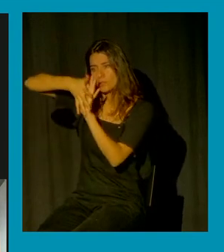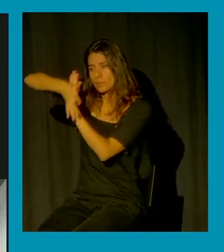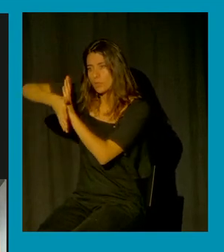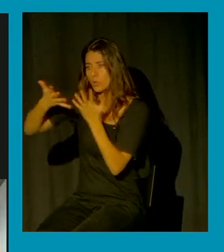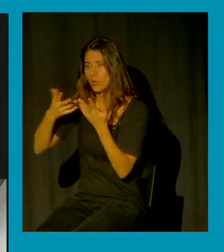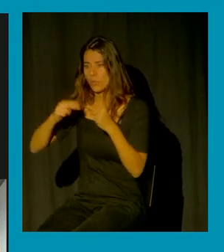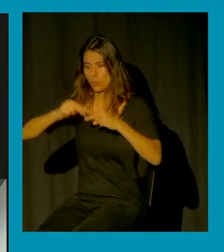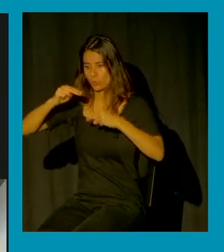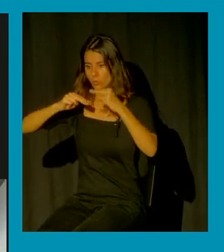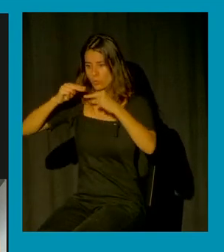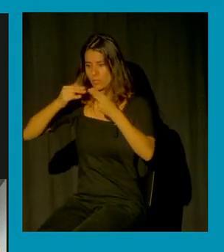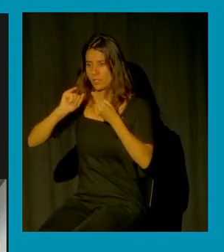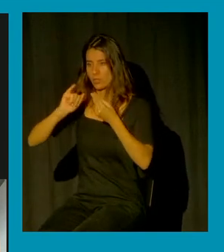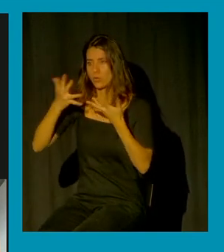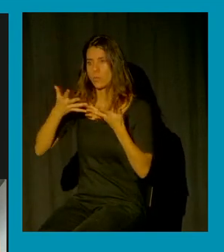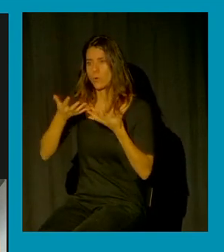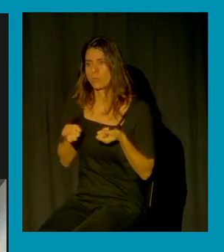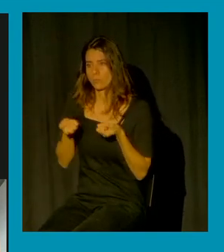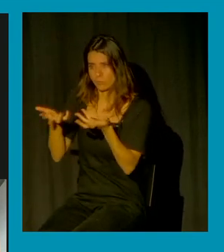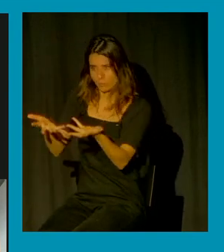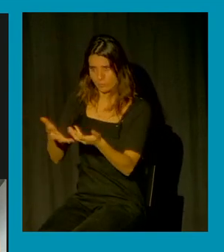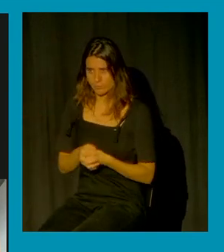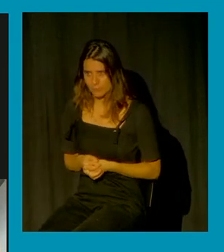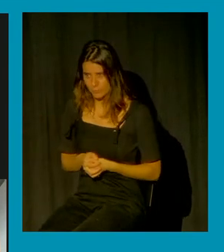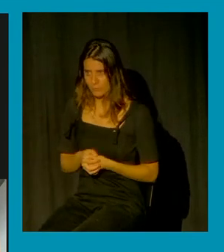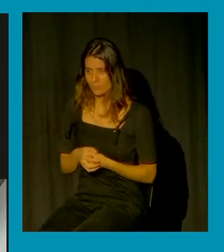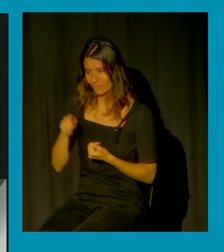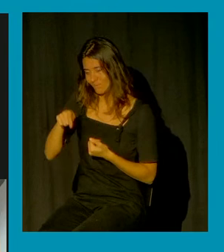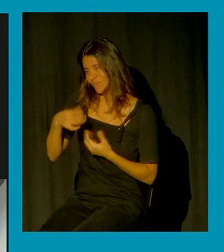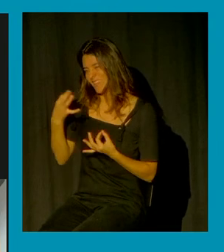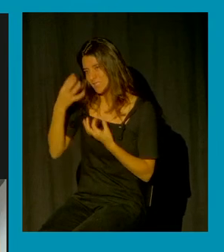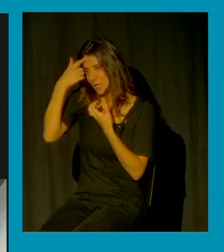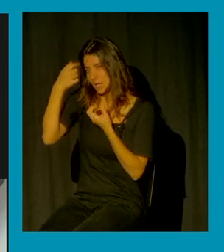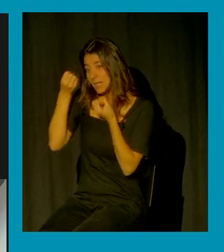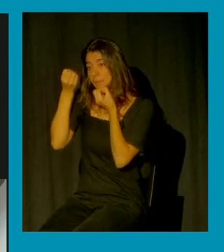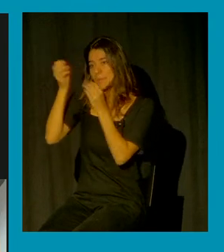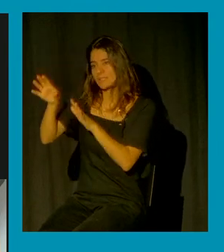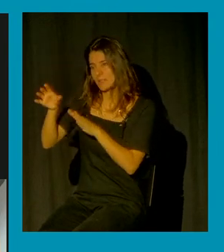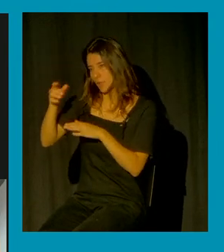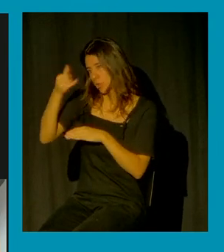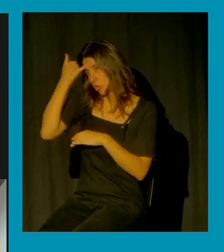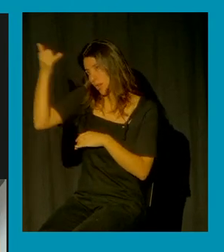traslada esta violencia ¿no? y esto serían las representaciones sobre peligro sexual